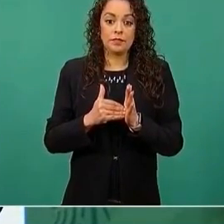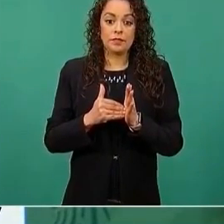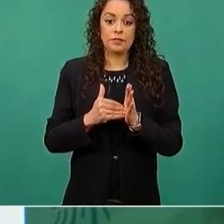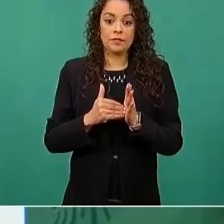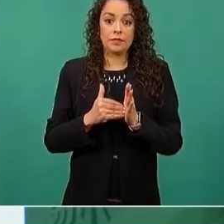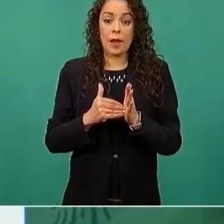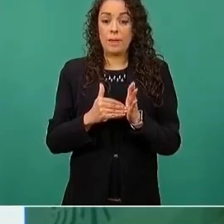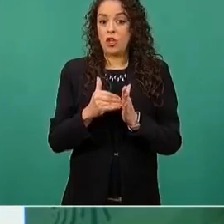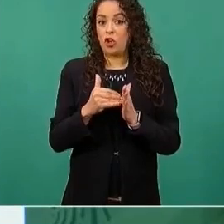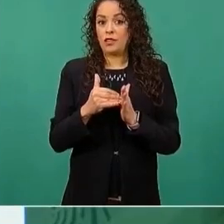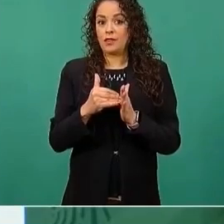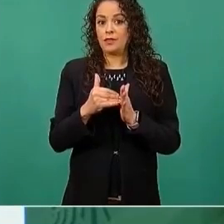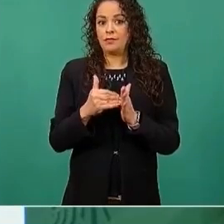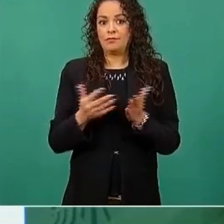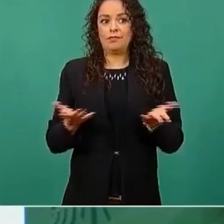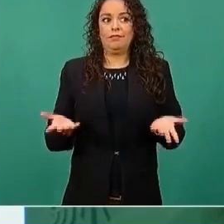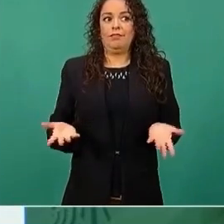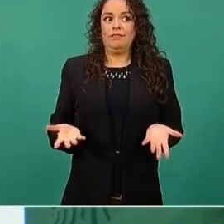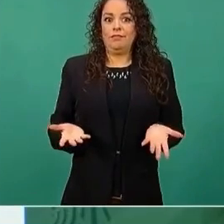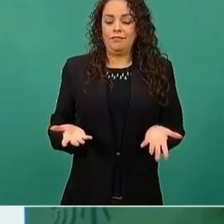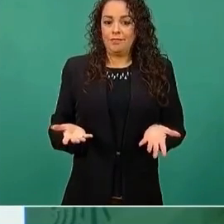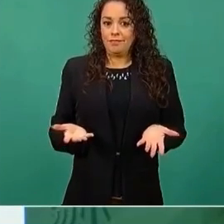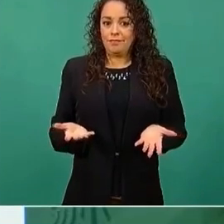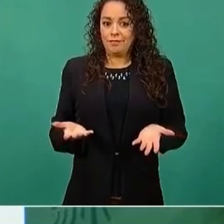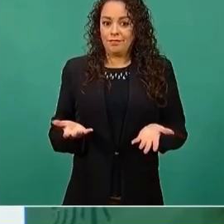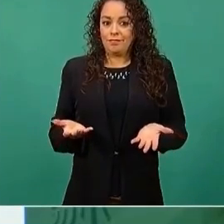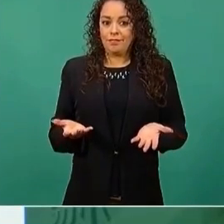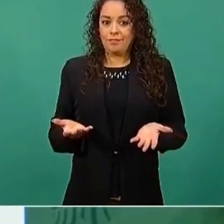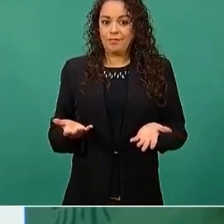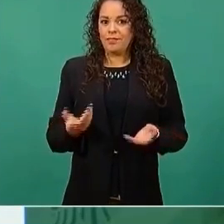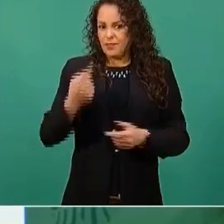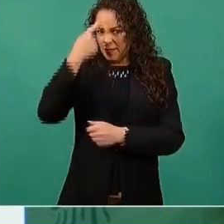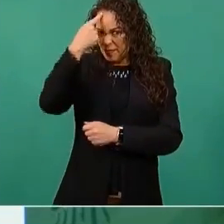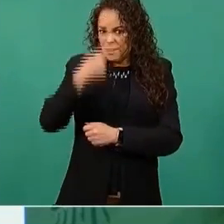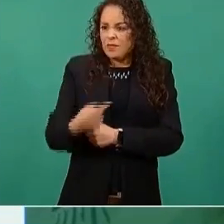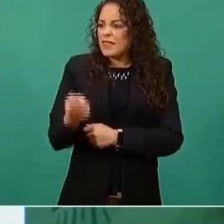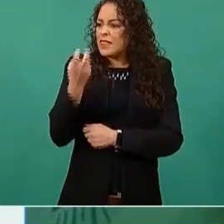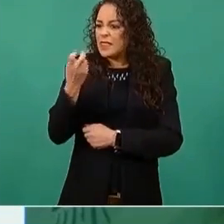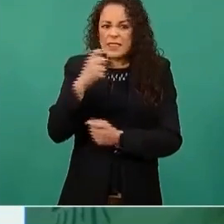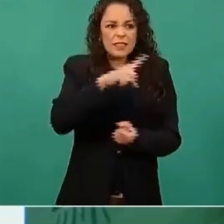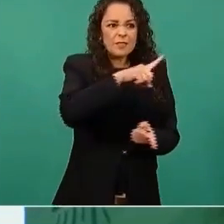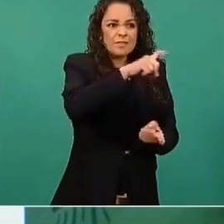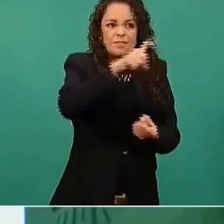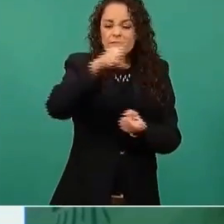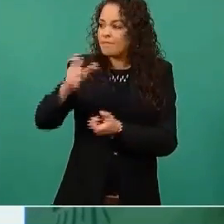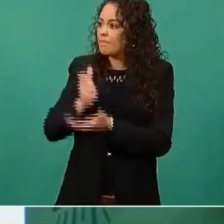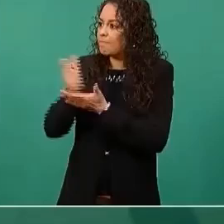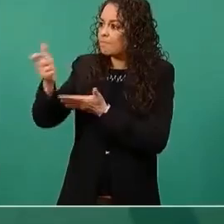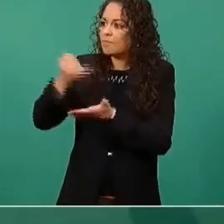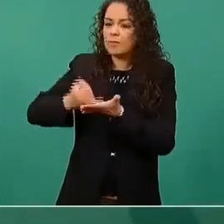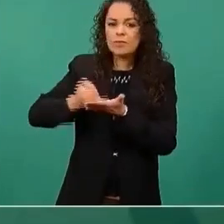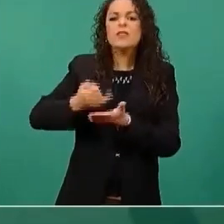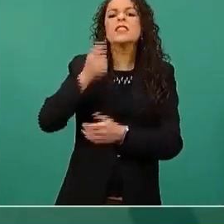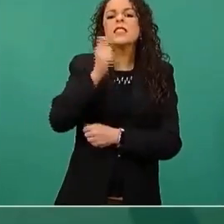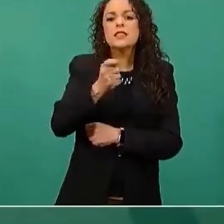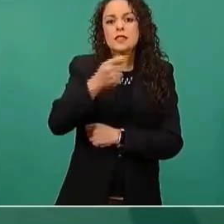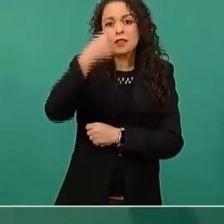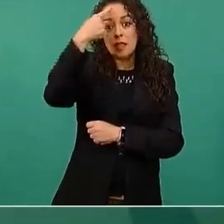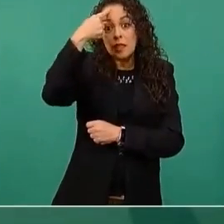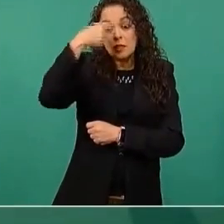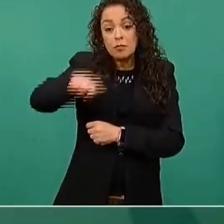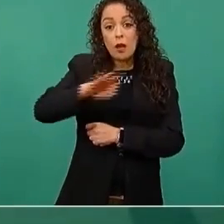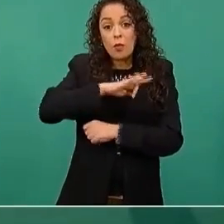Y todo esto es para fortalecer la hacienda pública. Estas son las